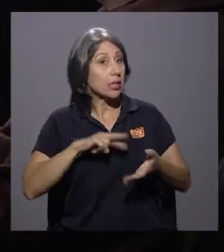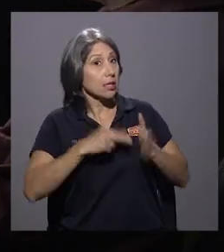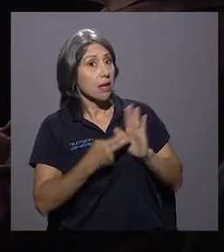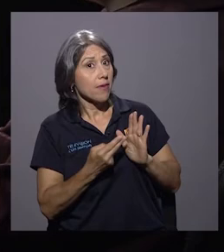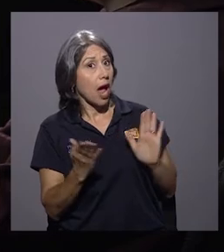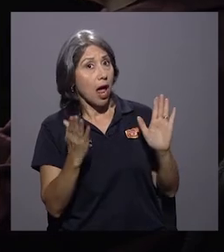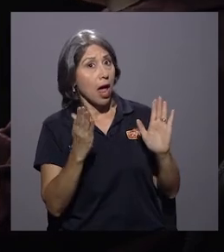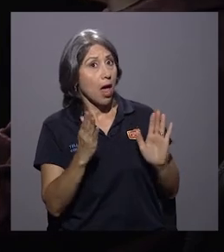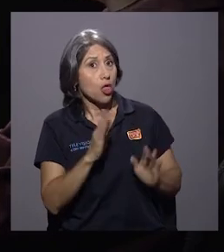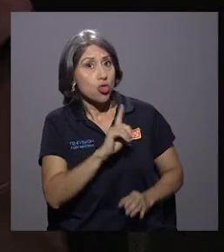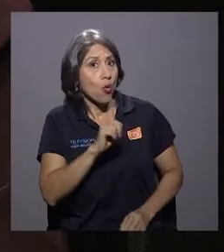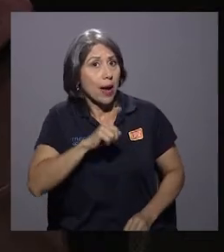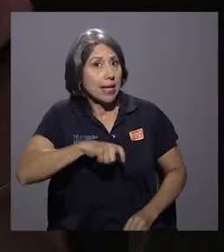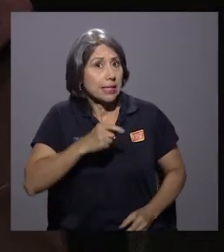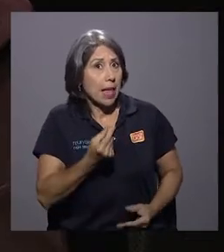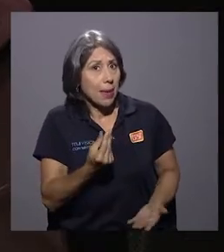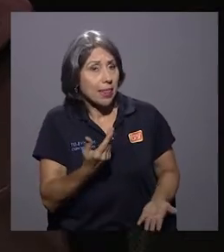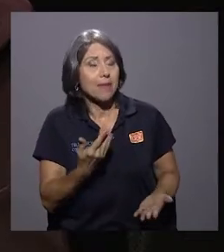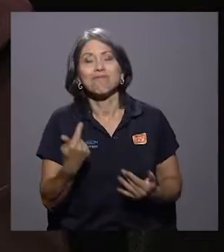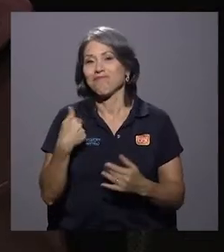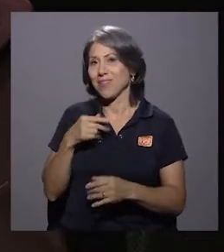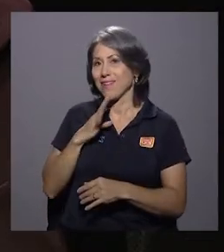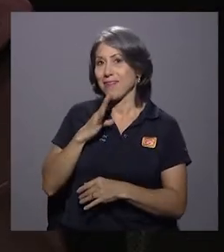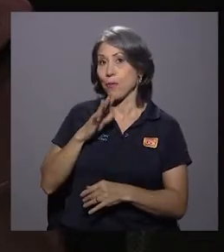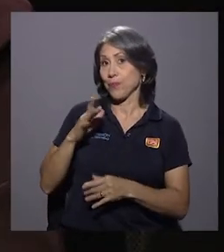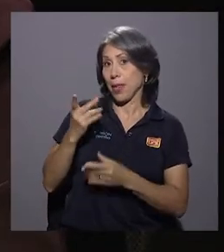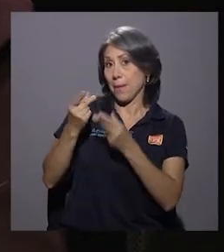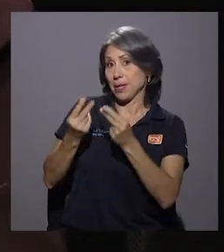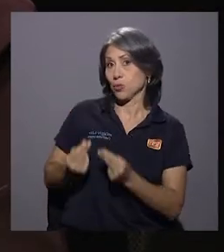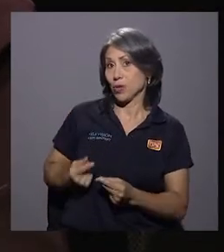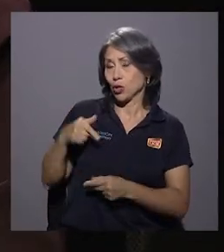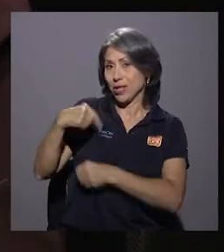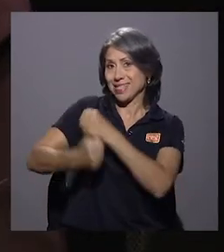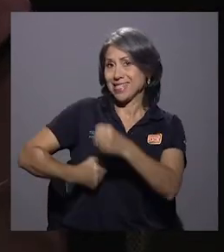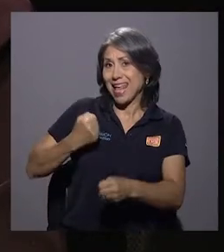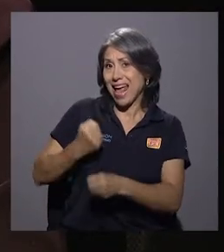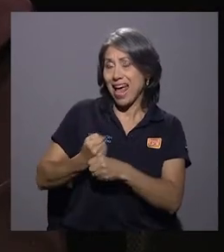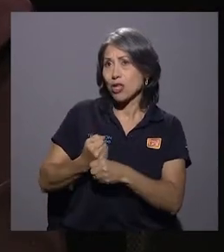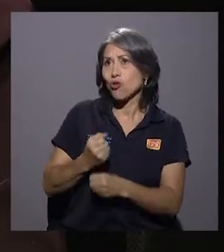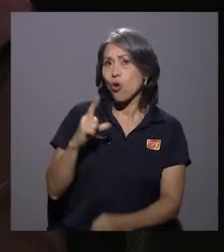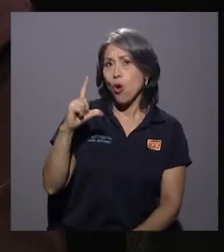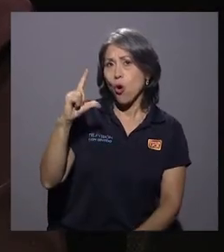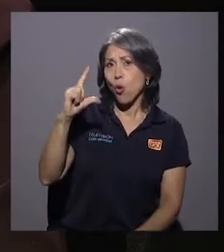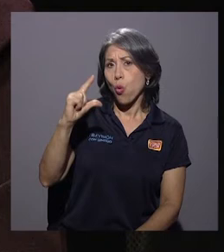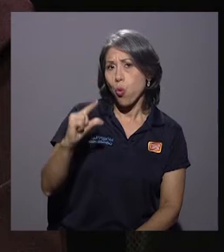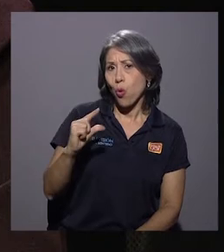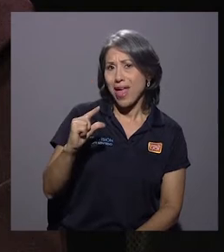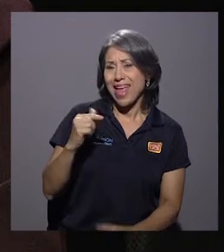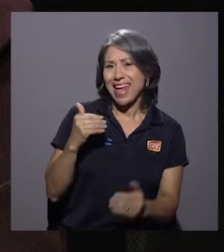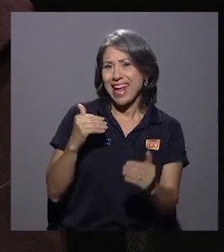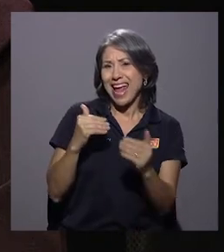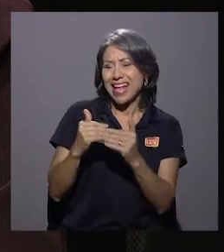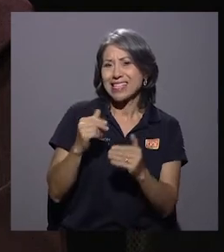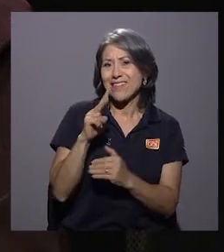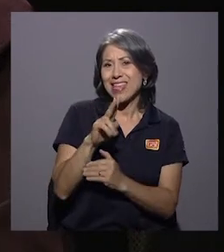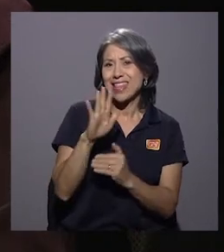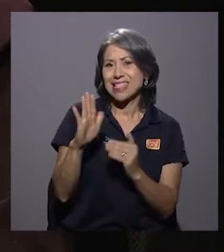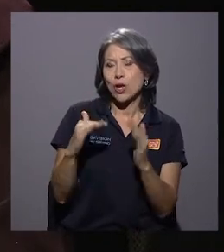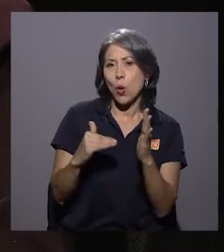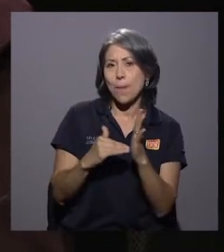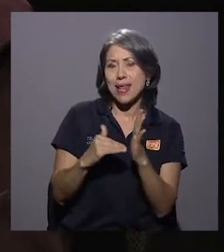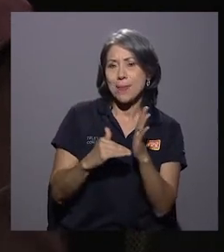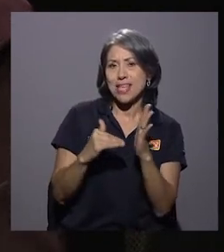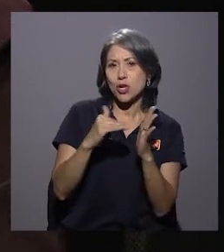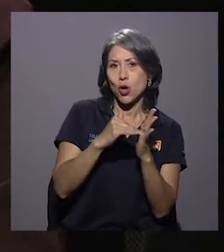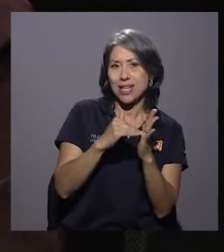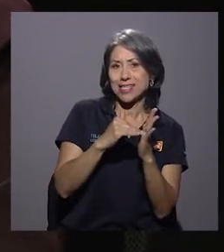a ver, a eso me refería. El presupuesto de este año tiene una disminución de casi 25 mil millones en relación con el